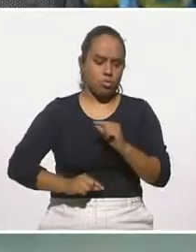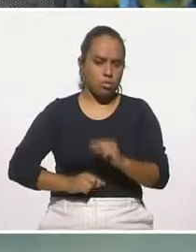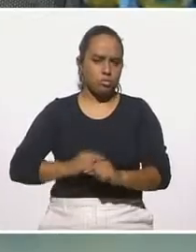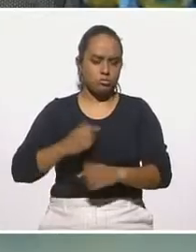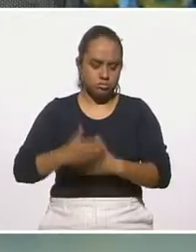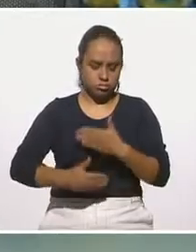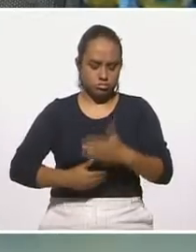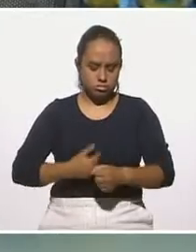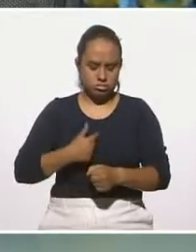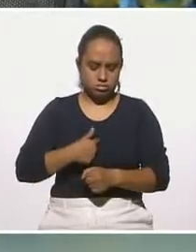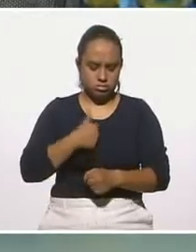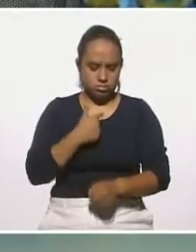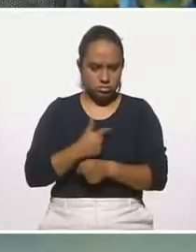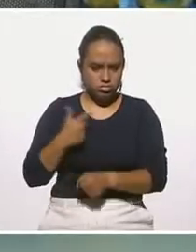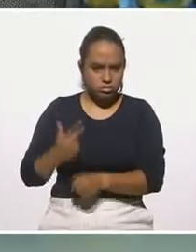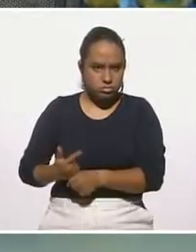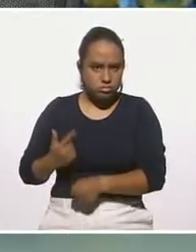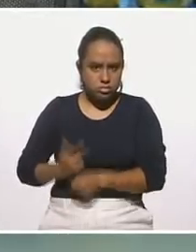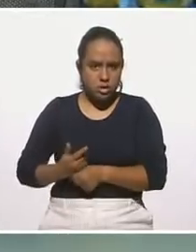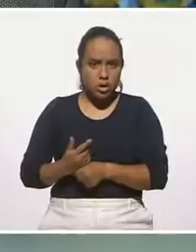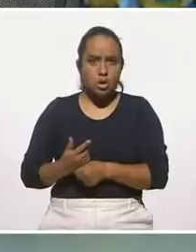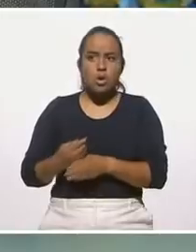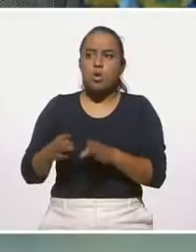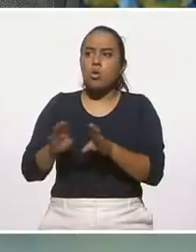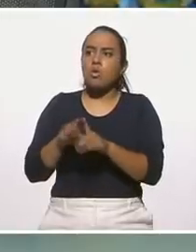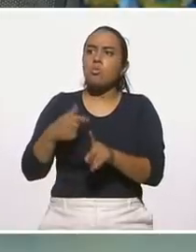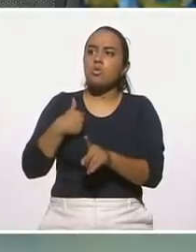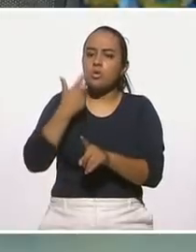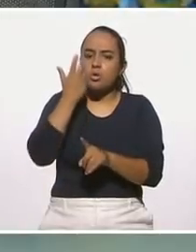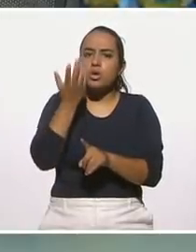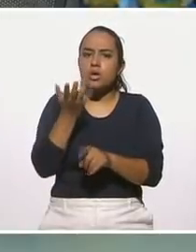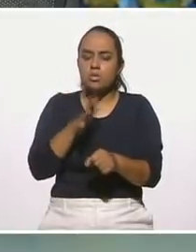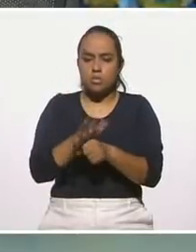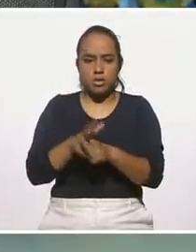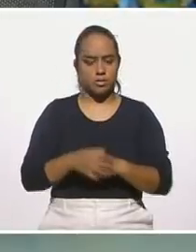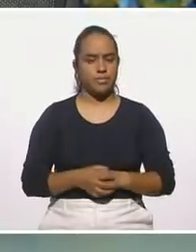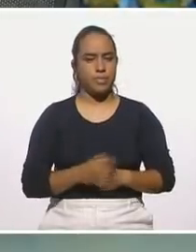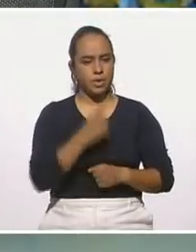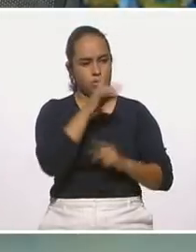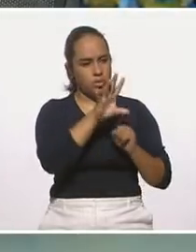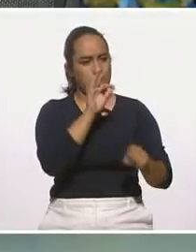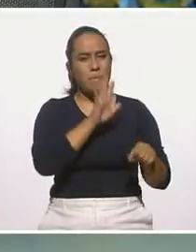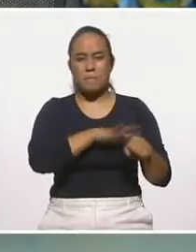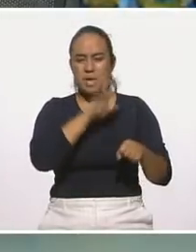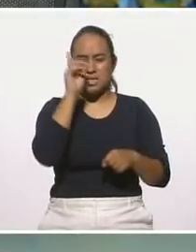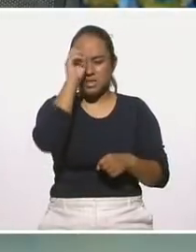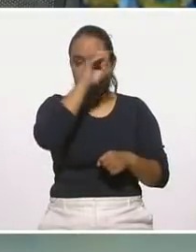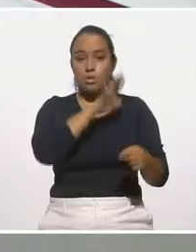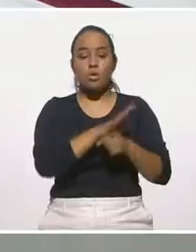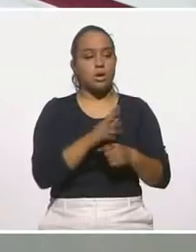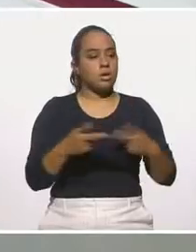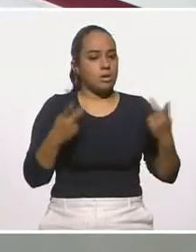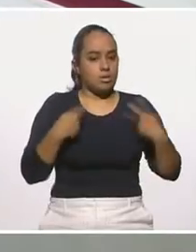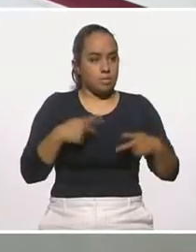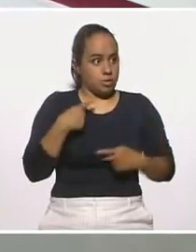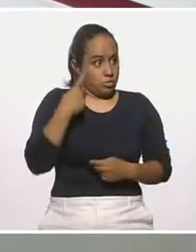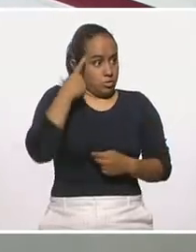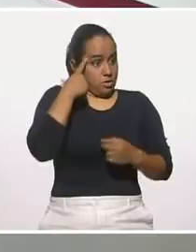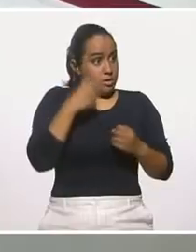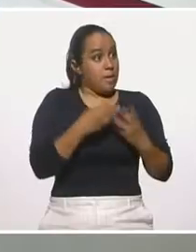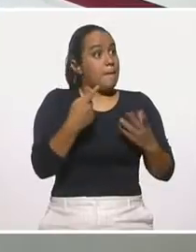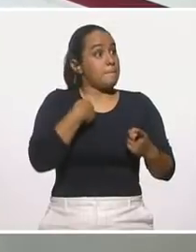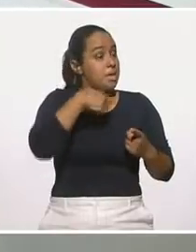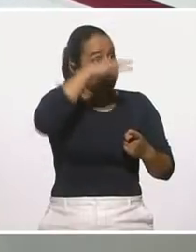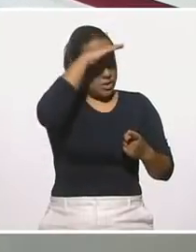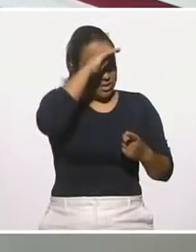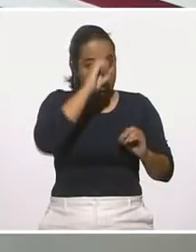para poder identificar realmente hacia dónde queremos ir? Yo creo que uno de los puntos más difíciles es que la gente no tiene claro lo que piensa,